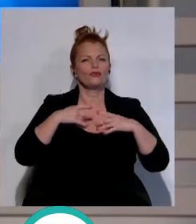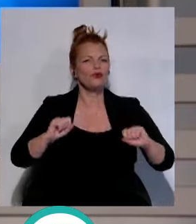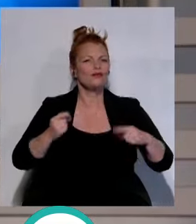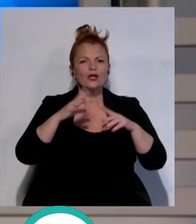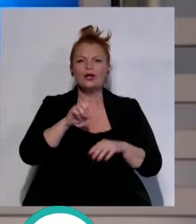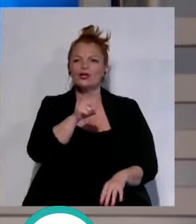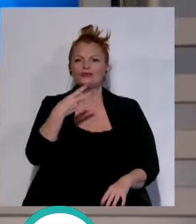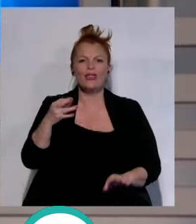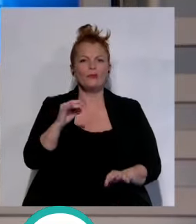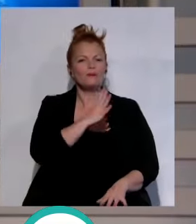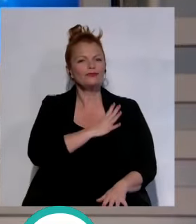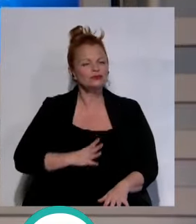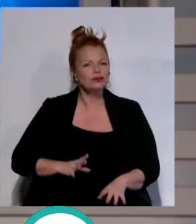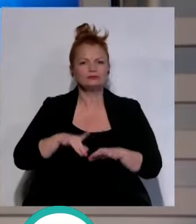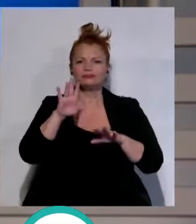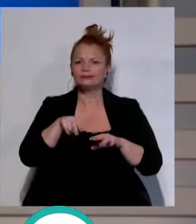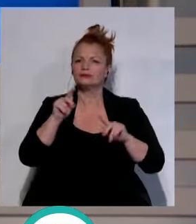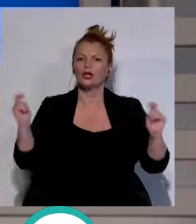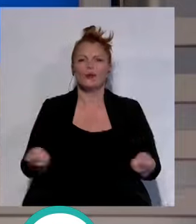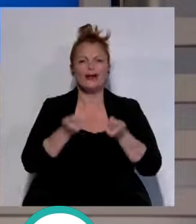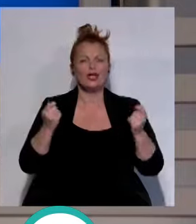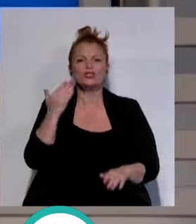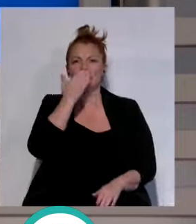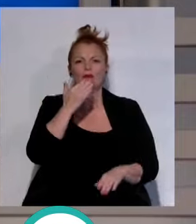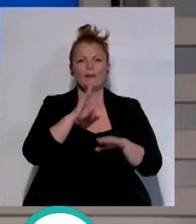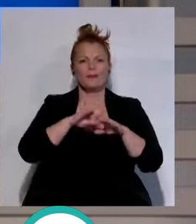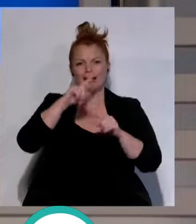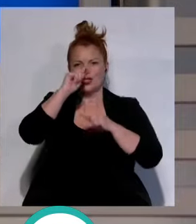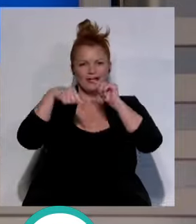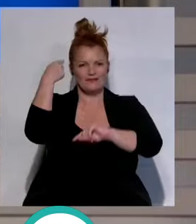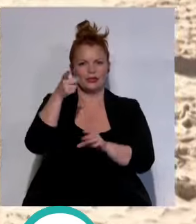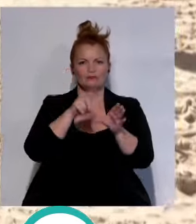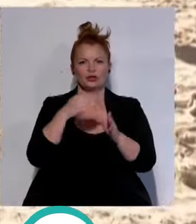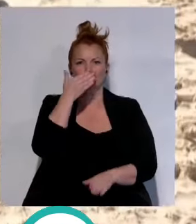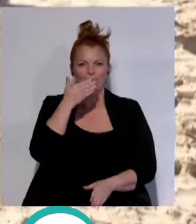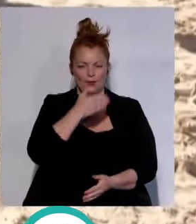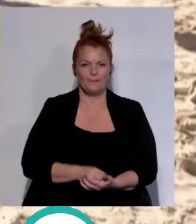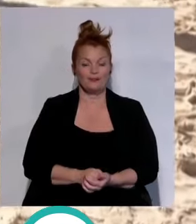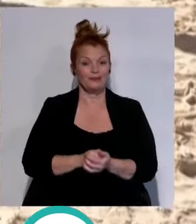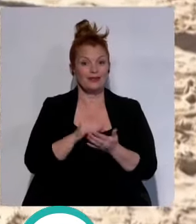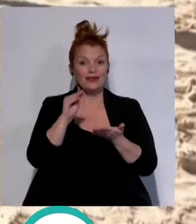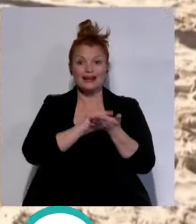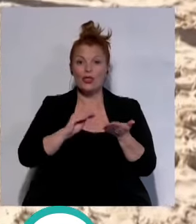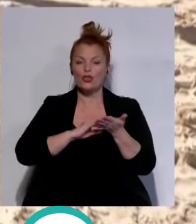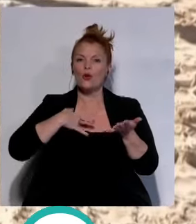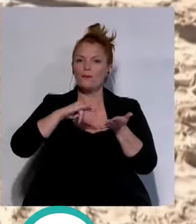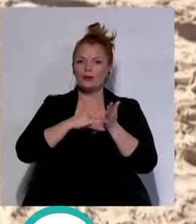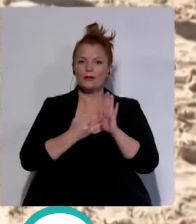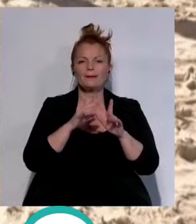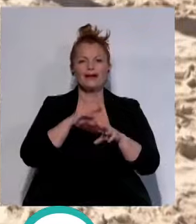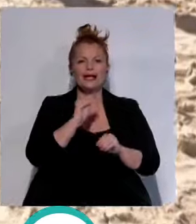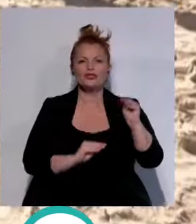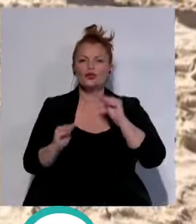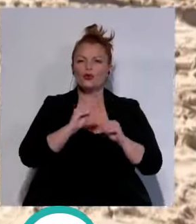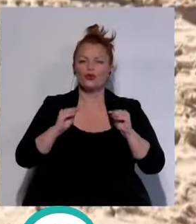los resultados provisionales de la campaña de escolarización para el próximo curso. La redacción del proyecto para la solución